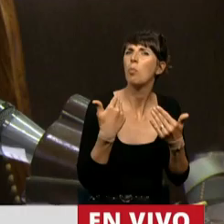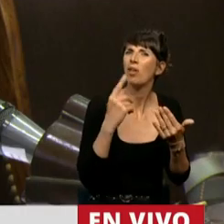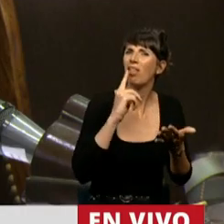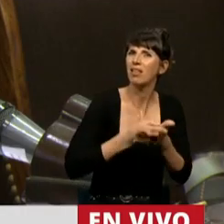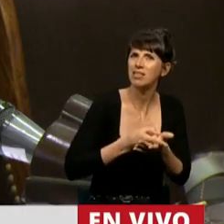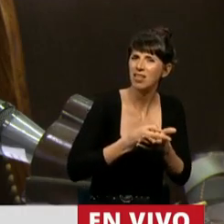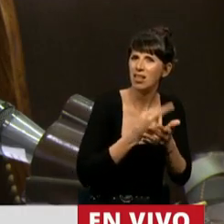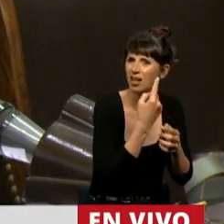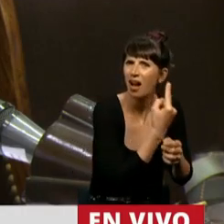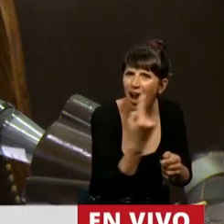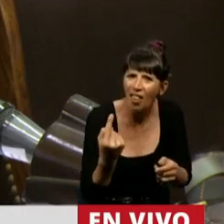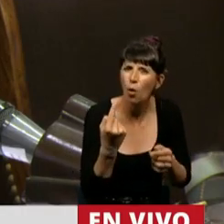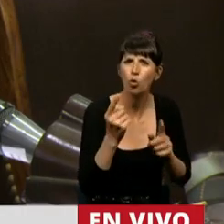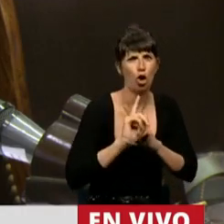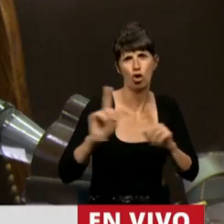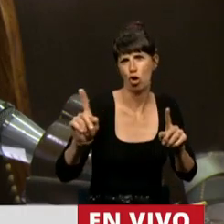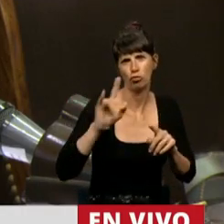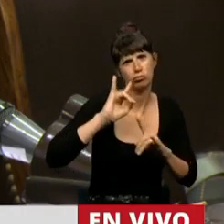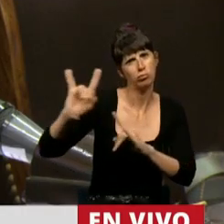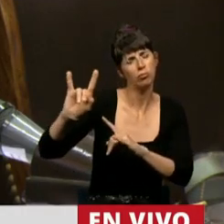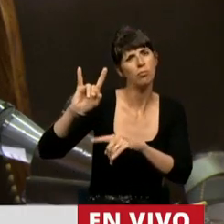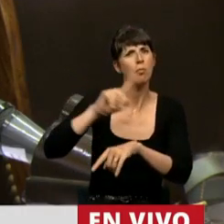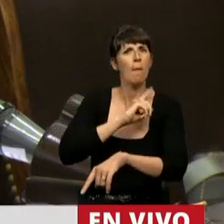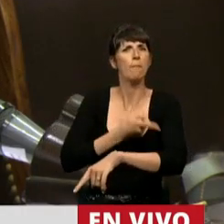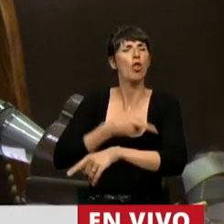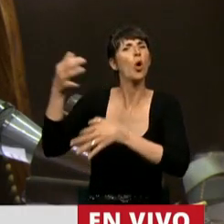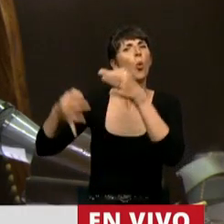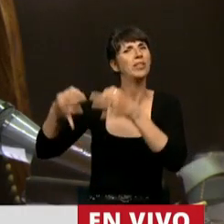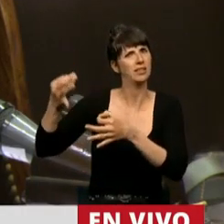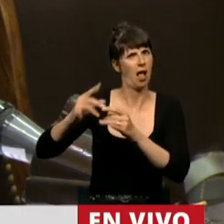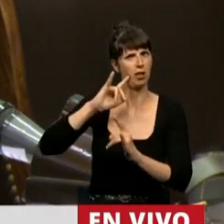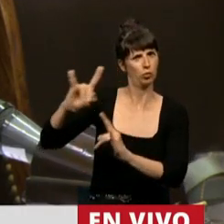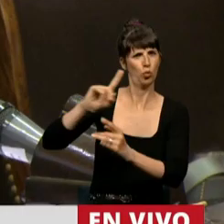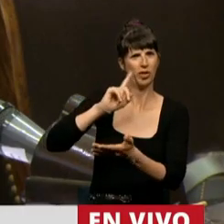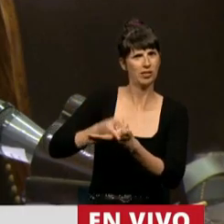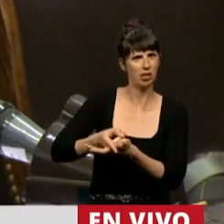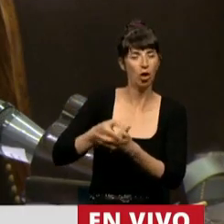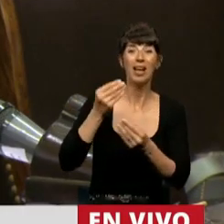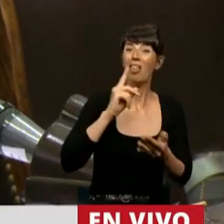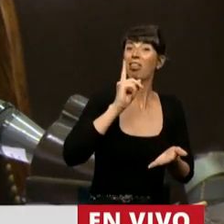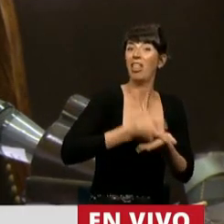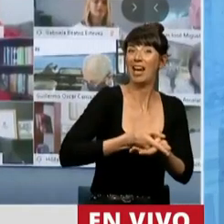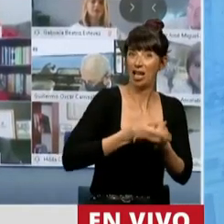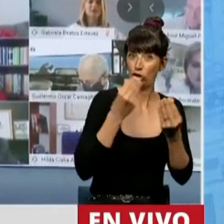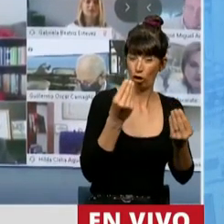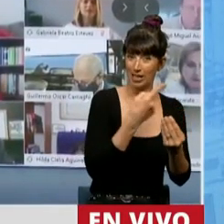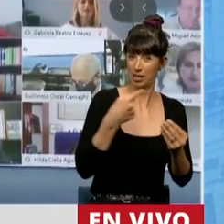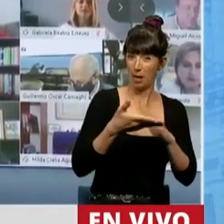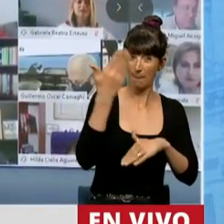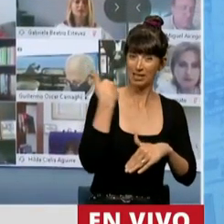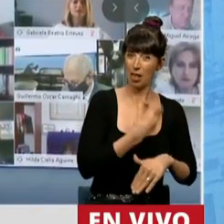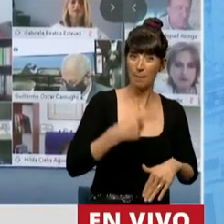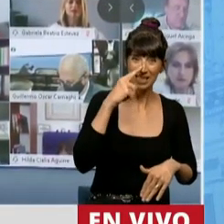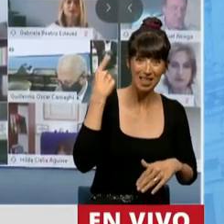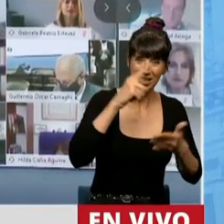ser revisados por el Poder Judicial. Esos decretos del Presidente Mauricio Macri que anuló la semana pasada el Presidente Alberto Fernández